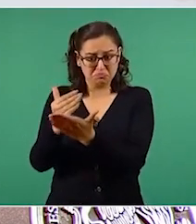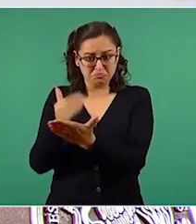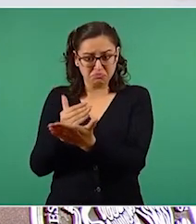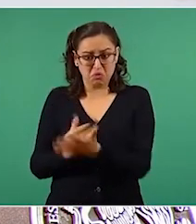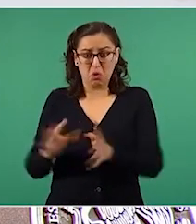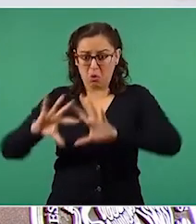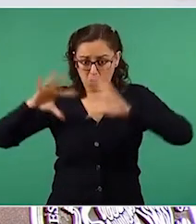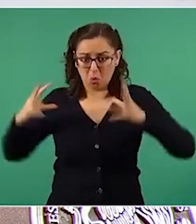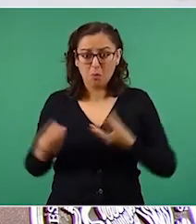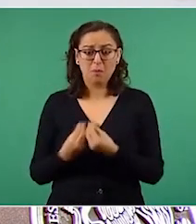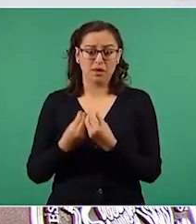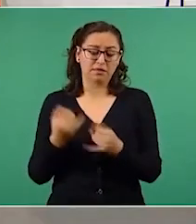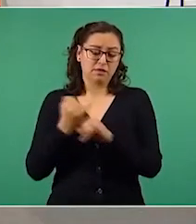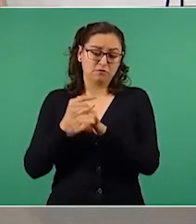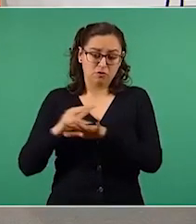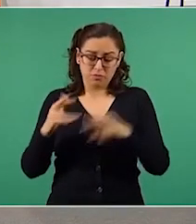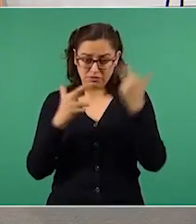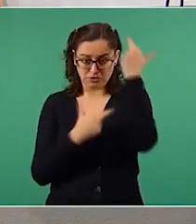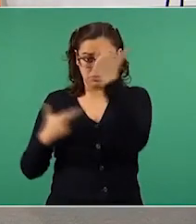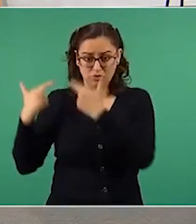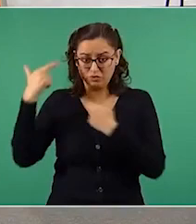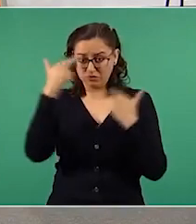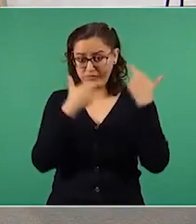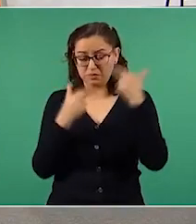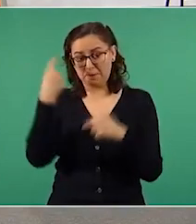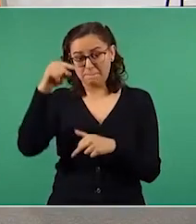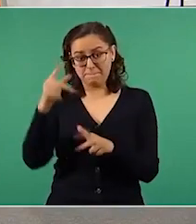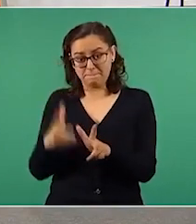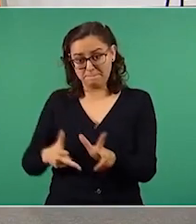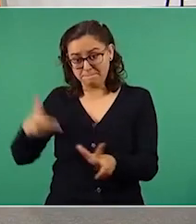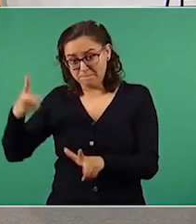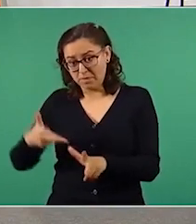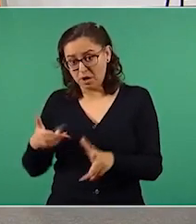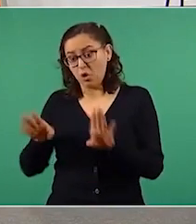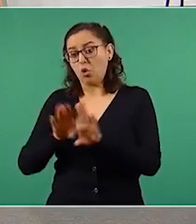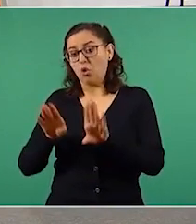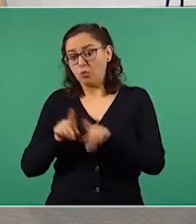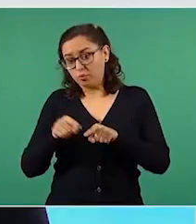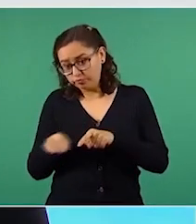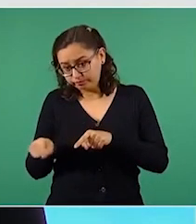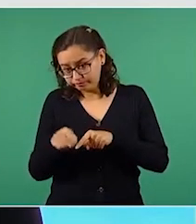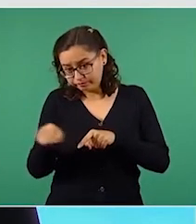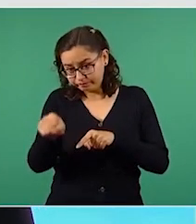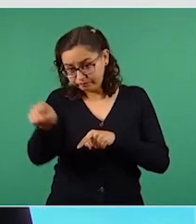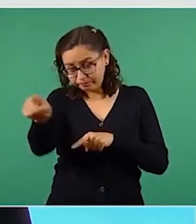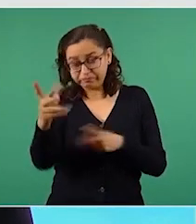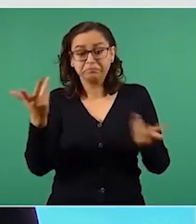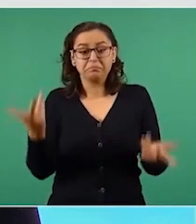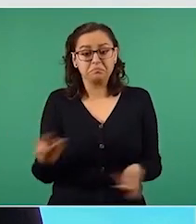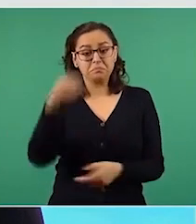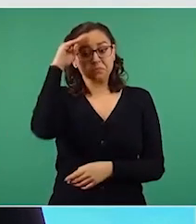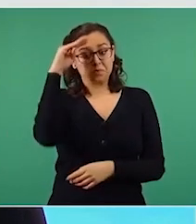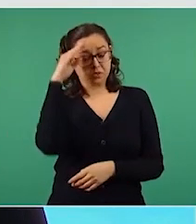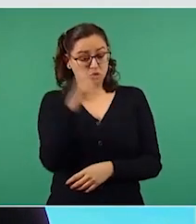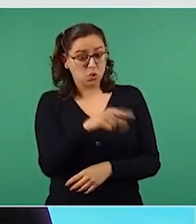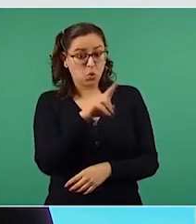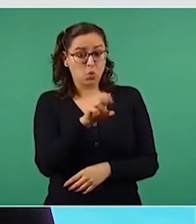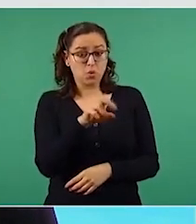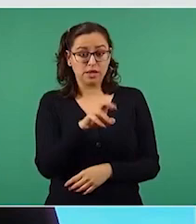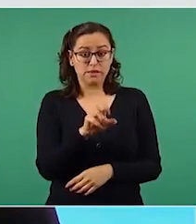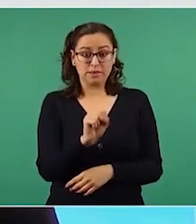originales del estudio de demanda y reporte de pretrazo. Tal parece que el Universal impulsa una campaña